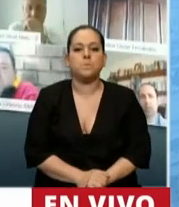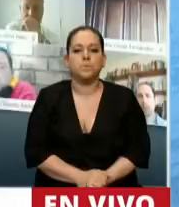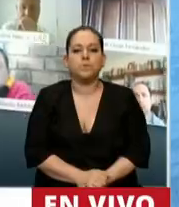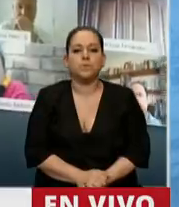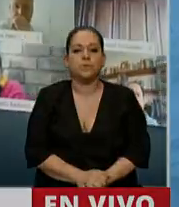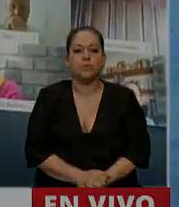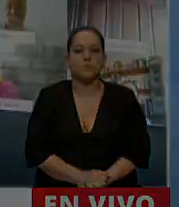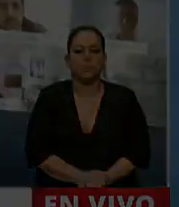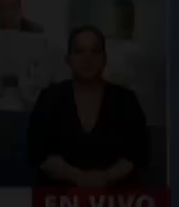Gracias, Diputado.